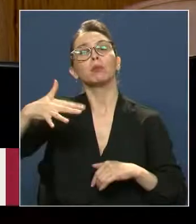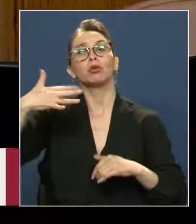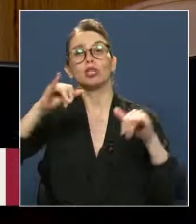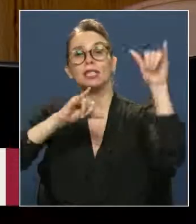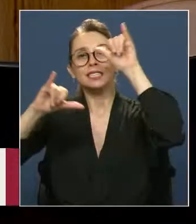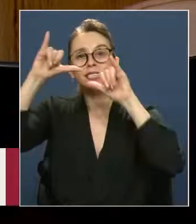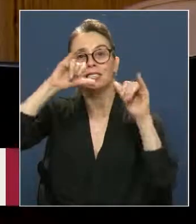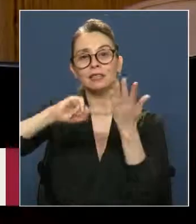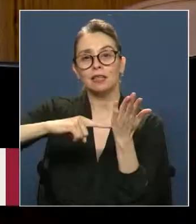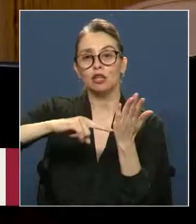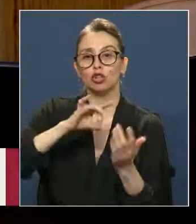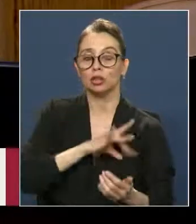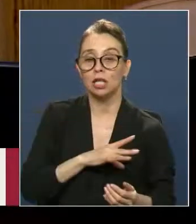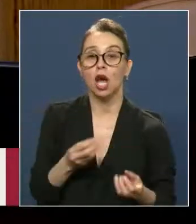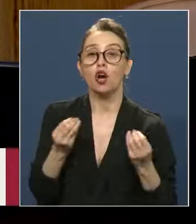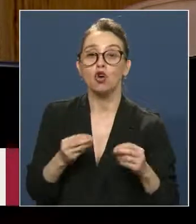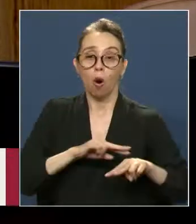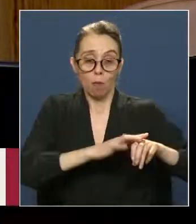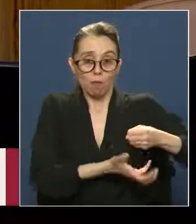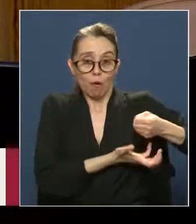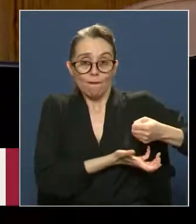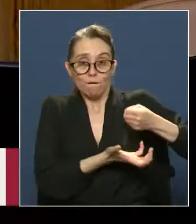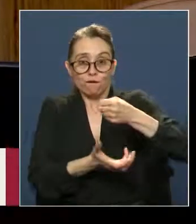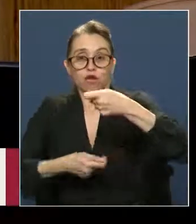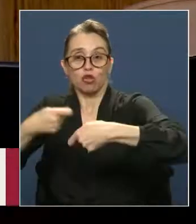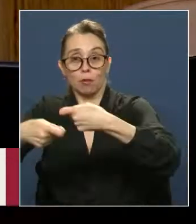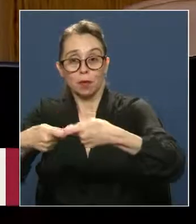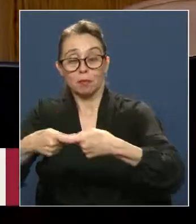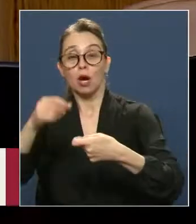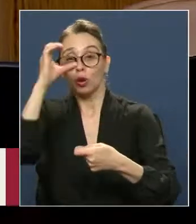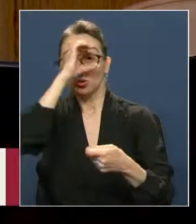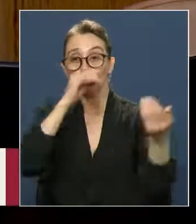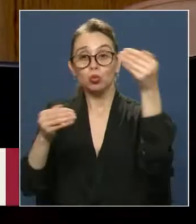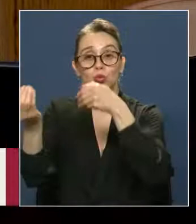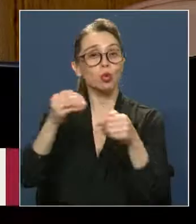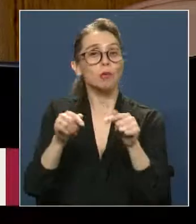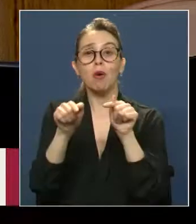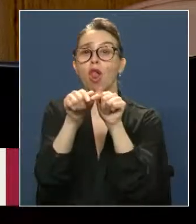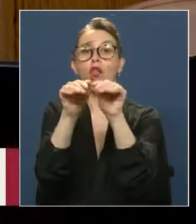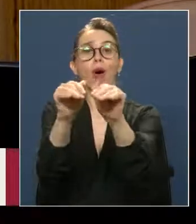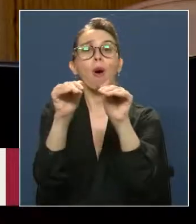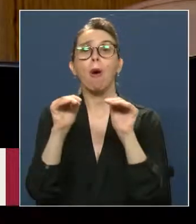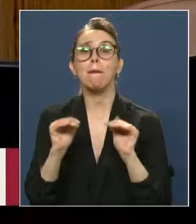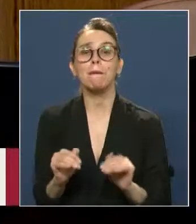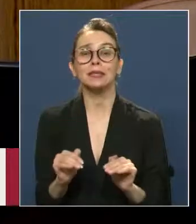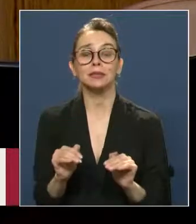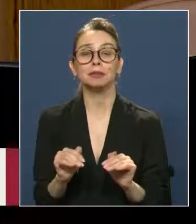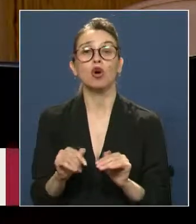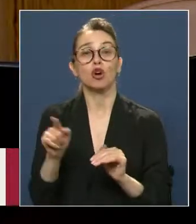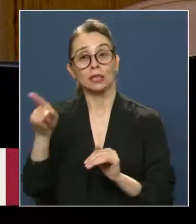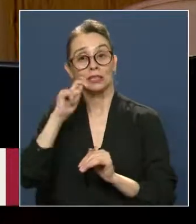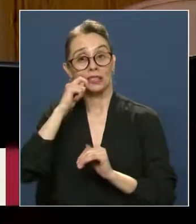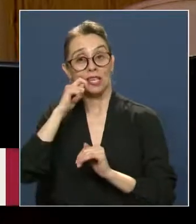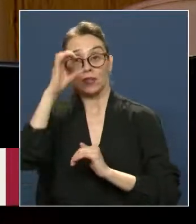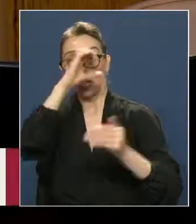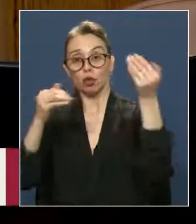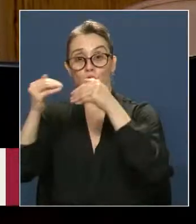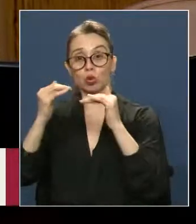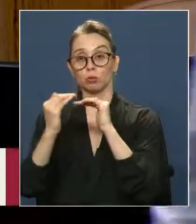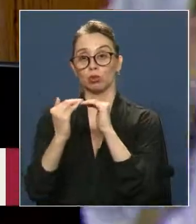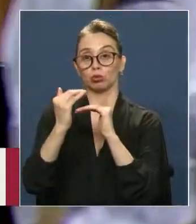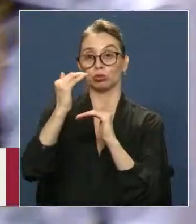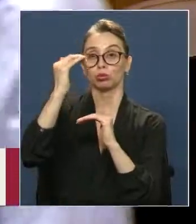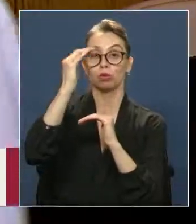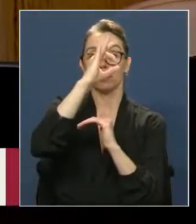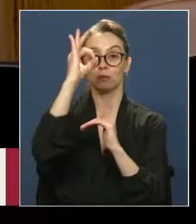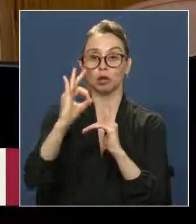para el país y cómo tenemos que invertir en ella. Bueno, en el turismo ocurre exactamente lo mismo. Es una industria que crece y